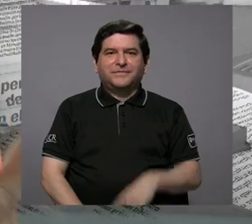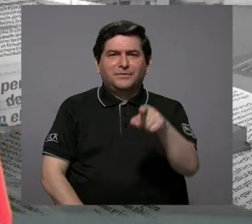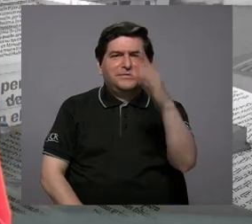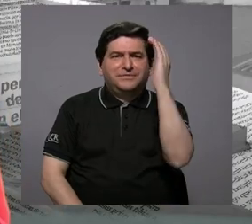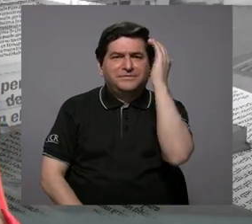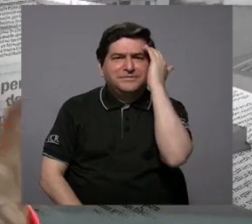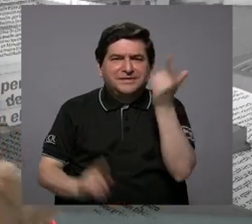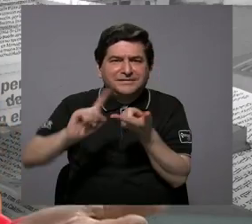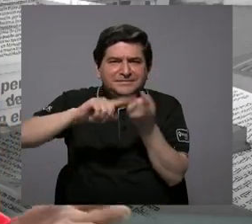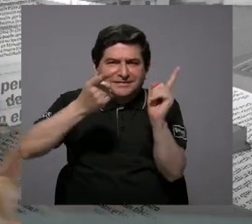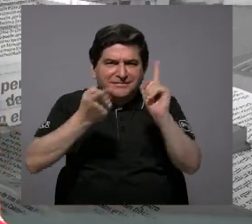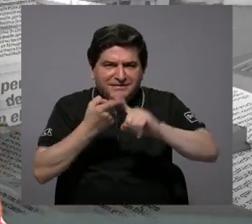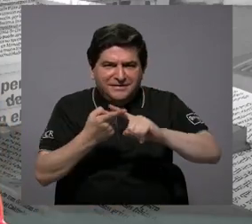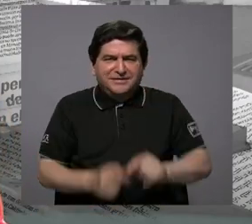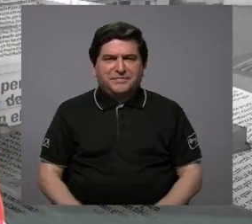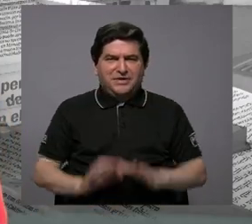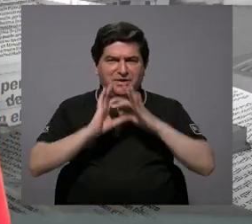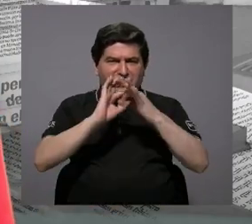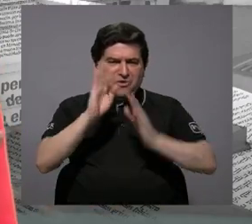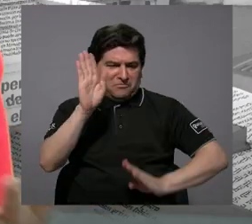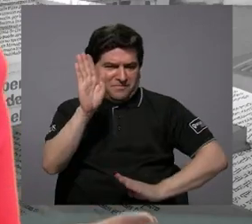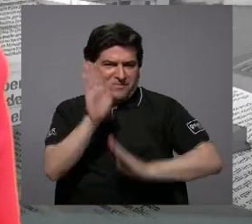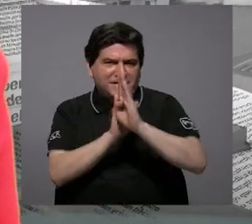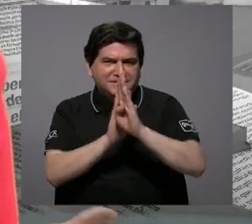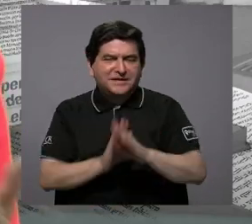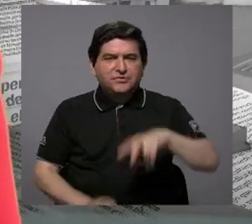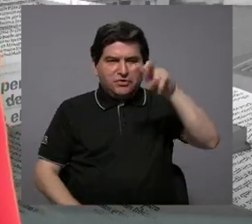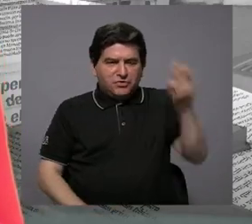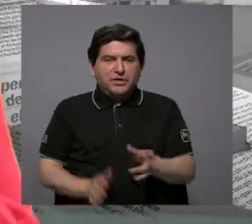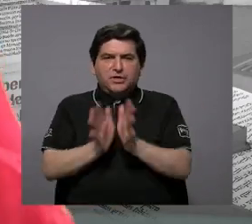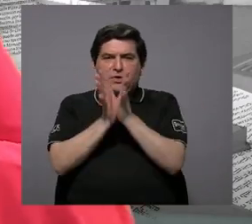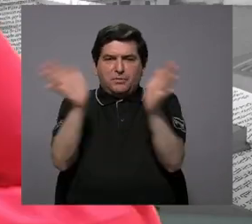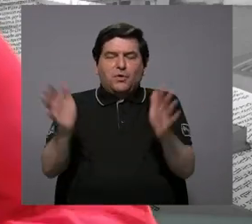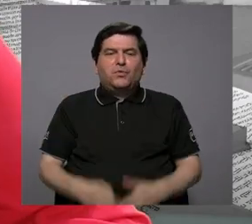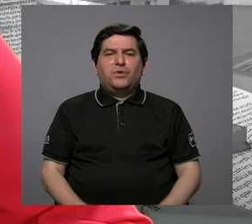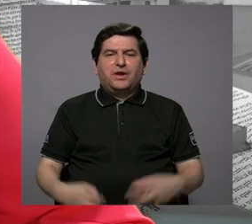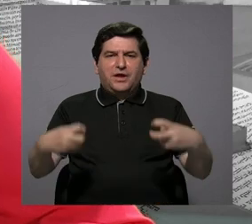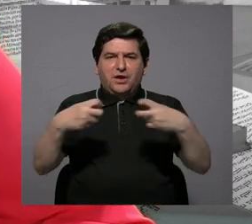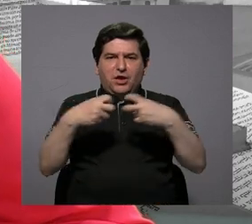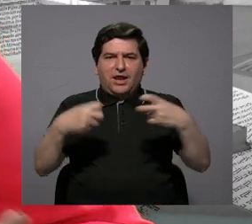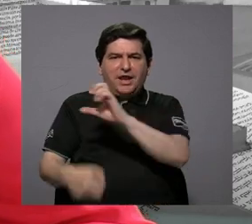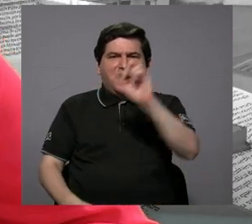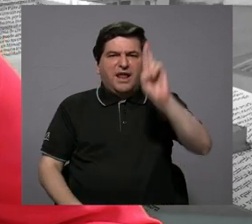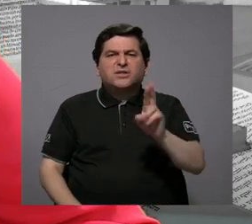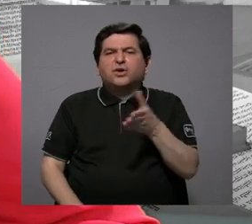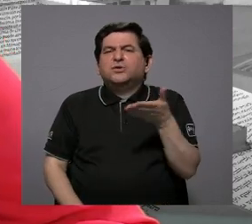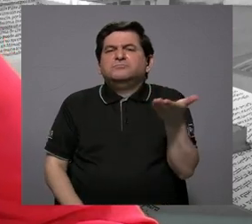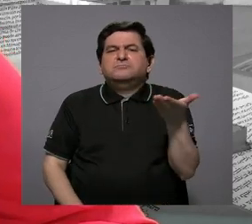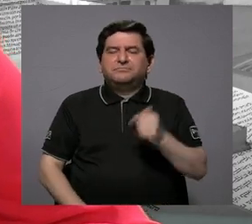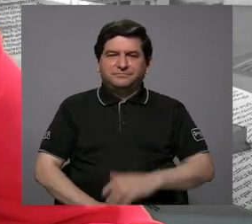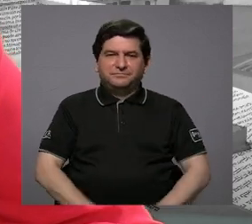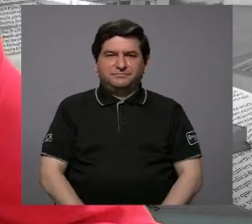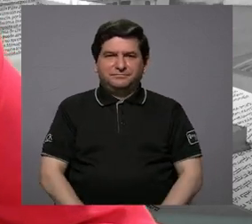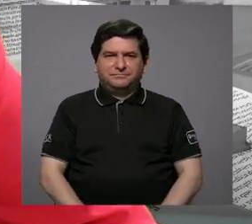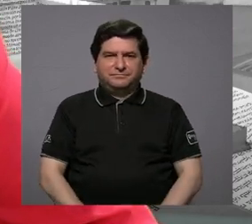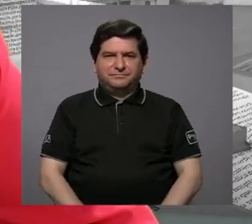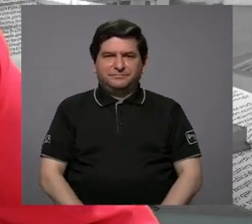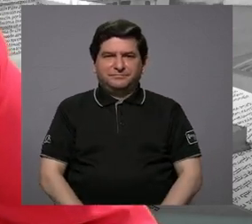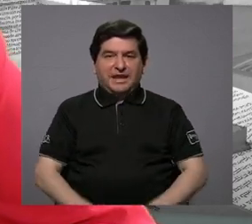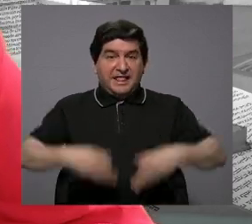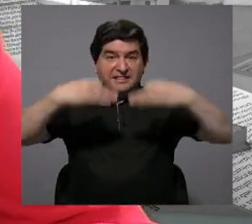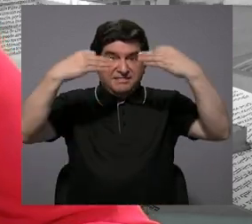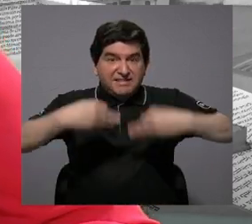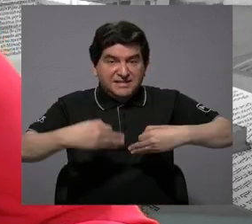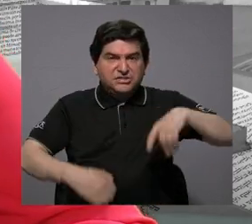¿Qué sabe usted, amigo y amiga, sobre el desarrollo del transporte público eléctrico en Costa Rica? ¿Cuáles son las